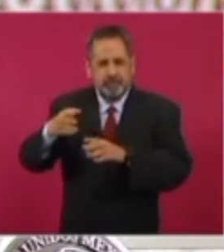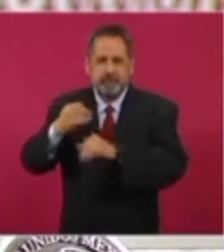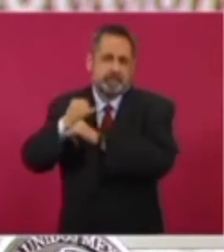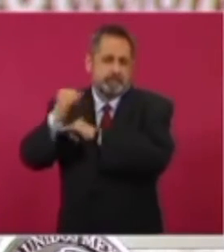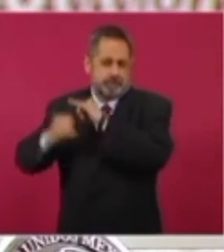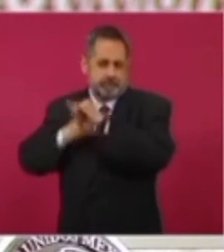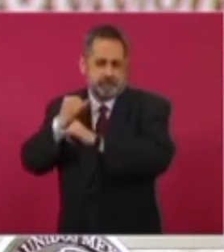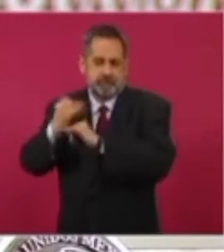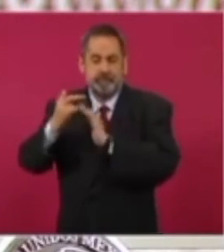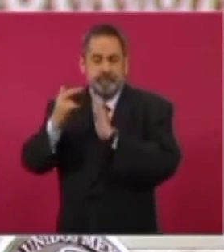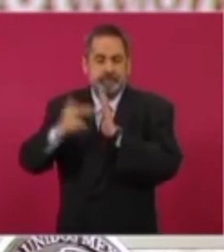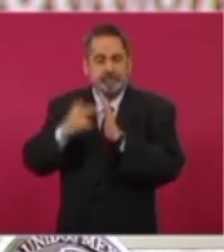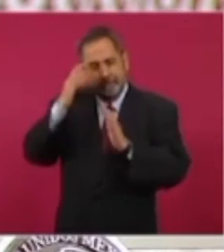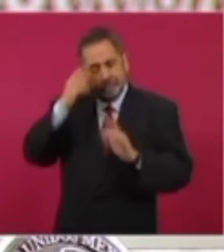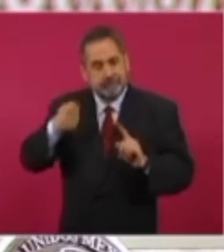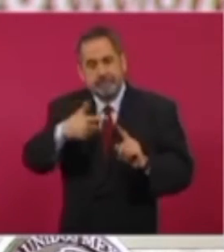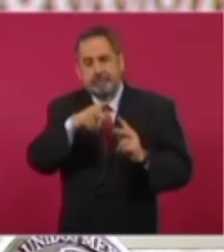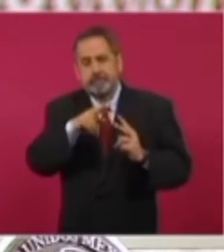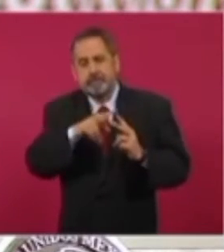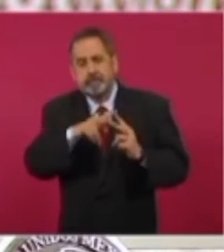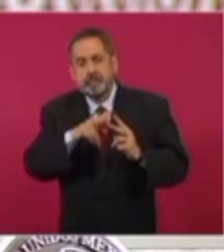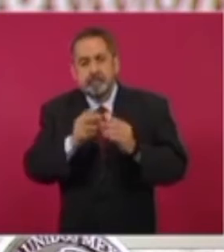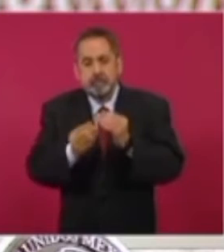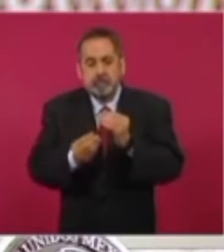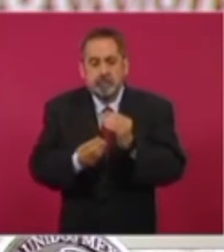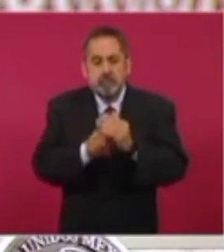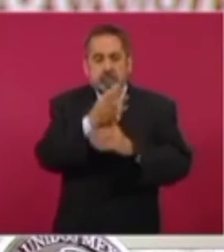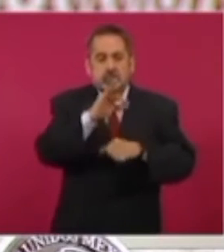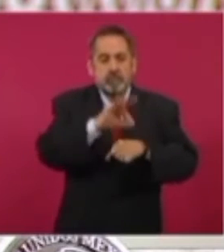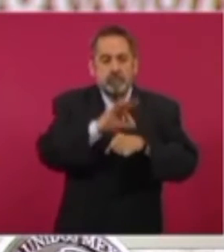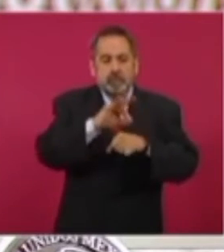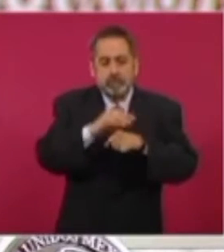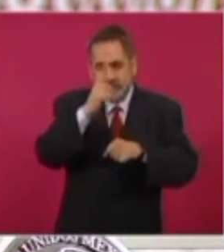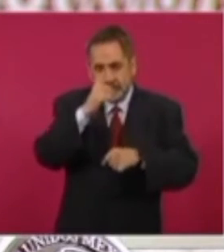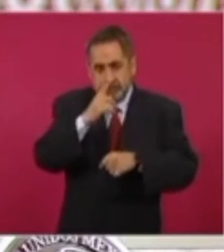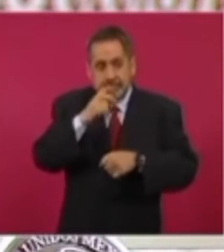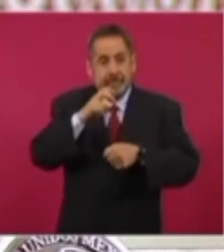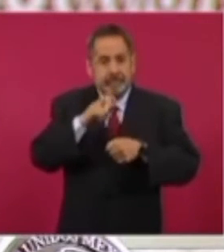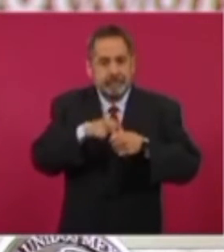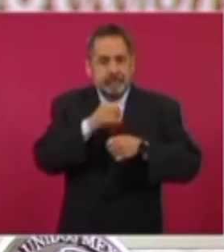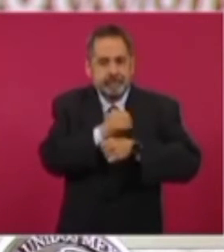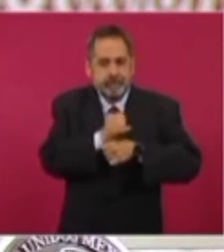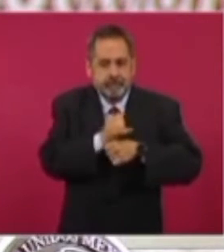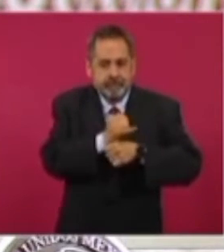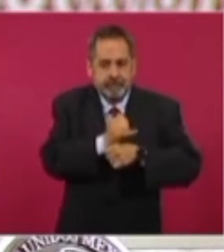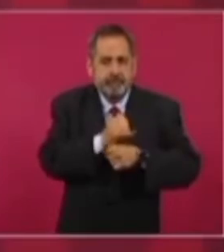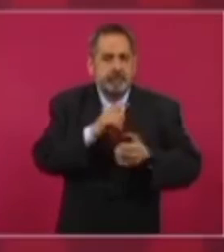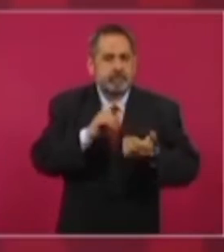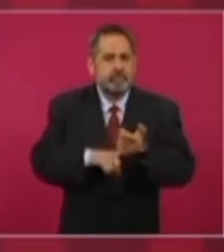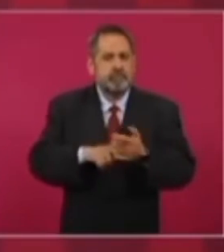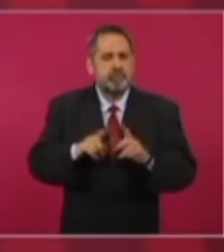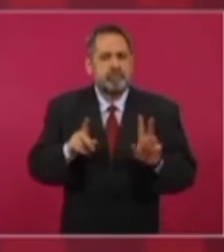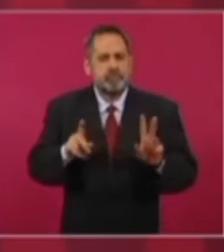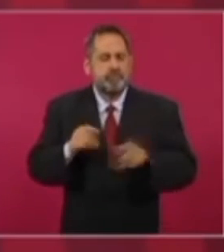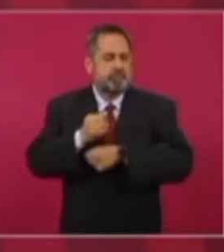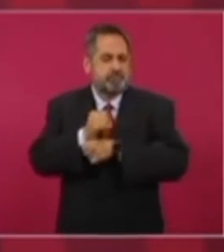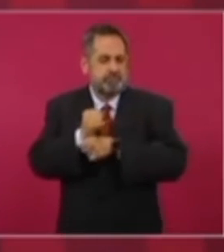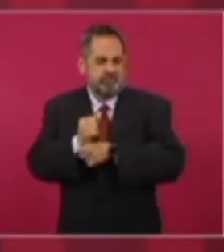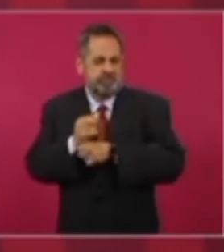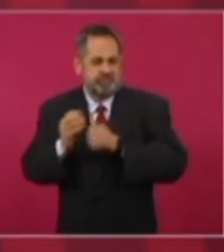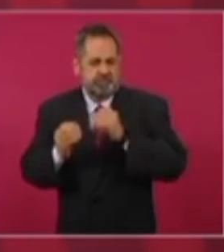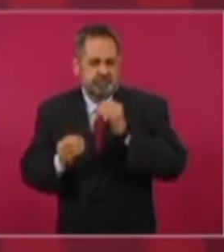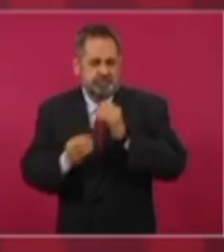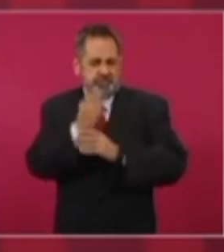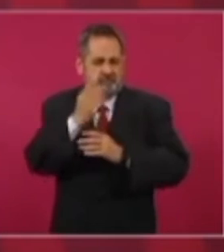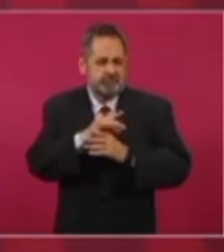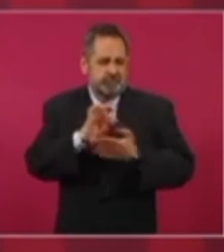internacionales se conoce como nuevo fármaco en investigación. Esto en inglés le llaman Investigational New Drug.